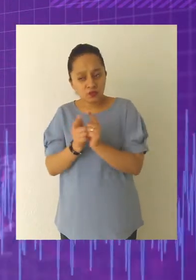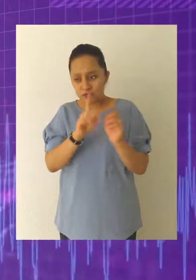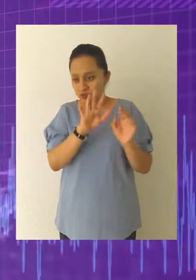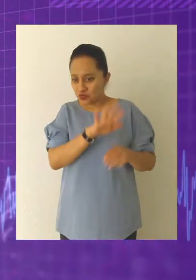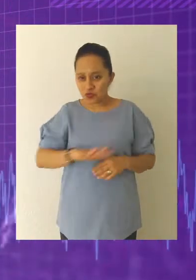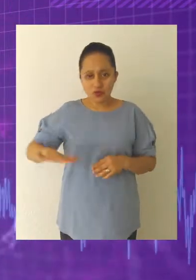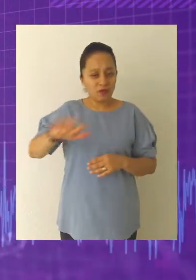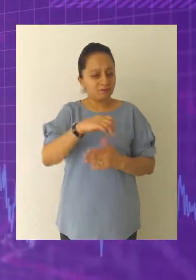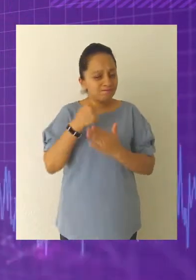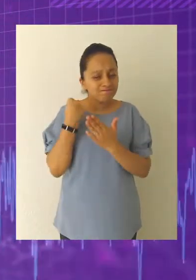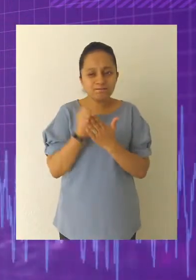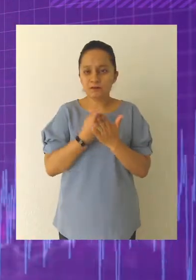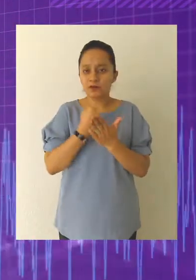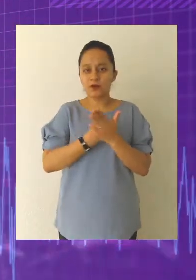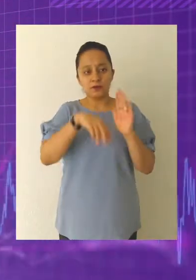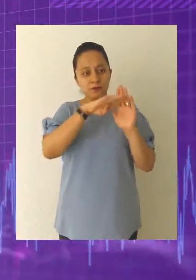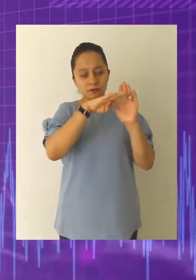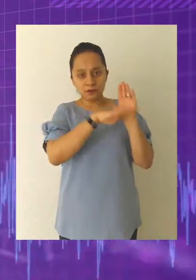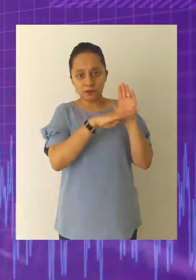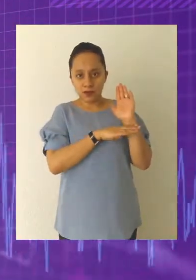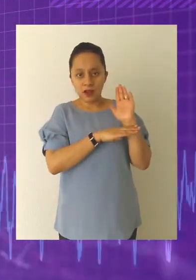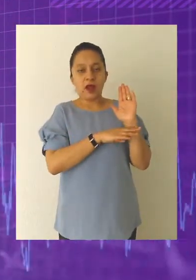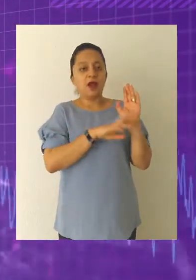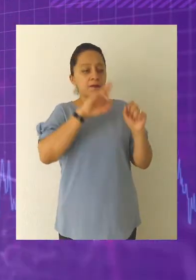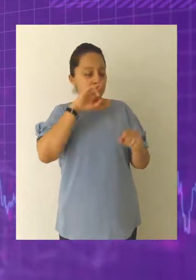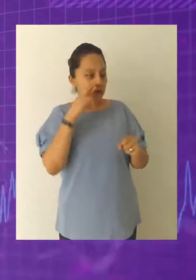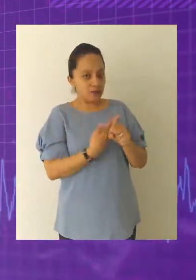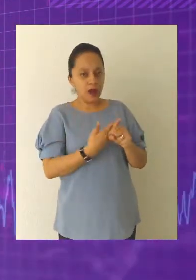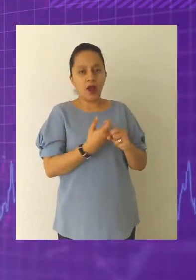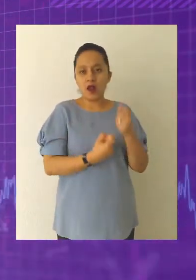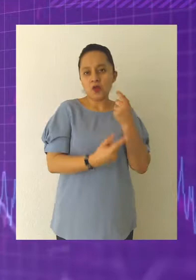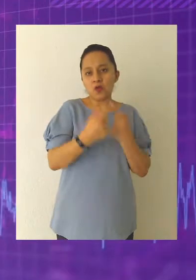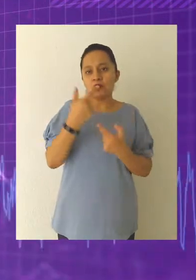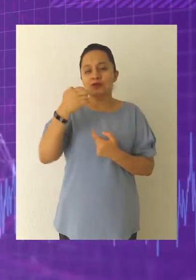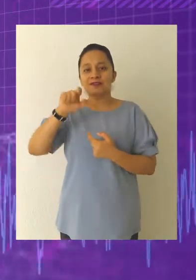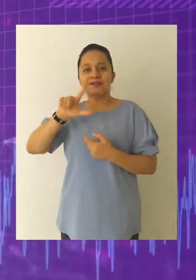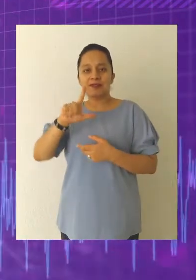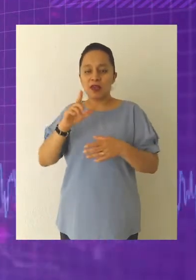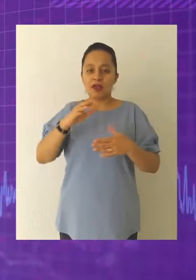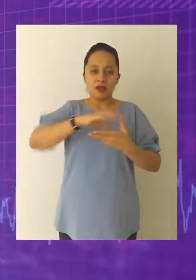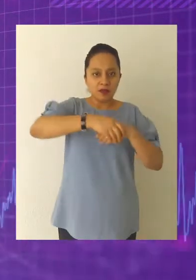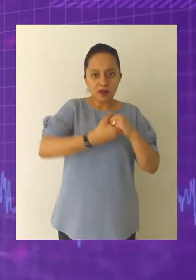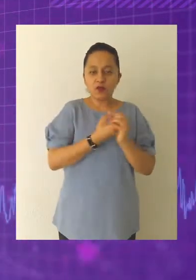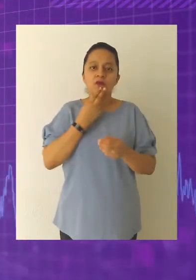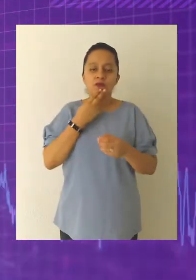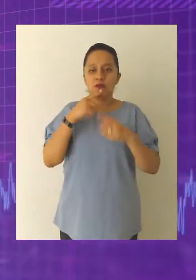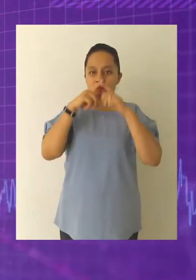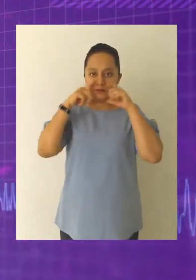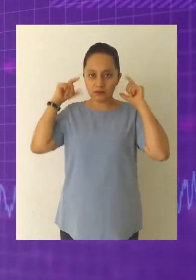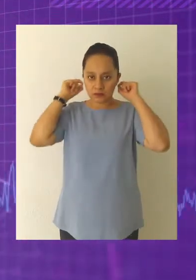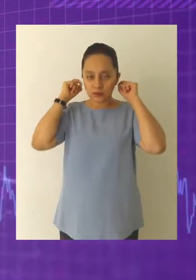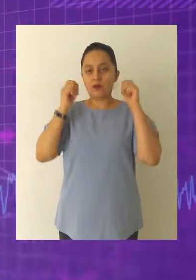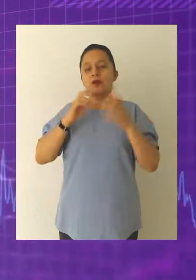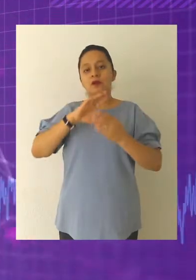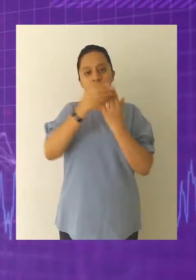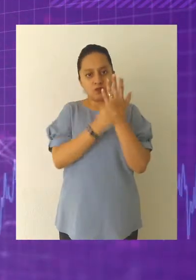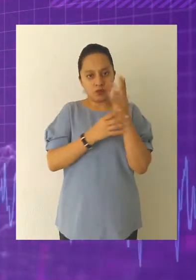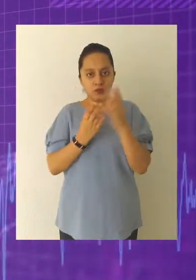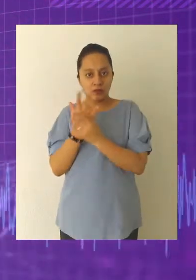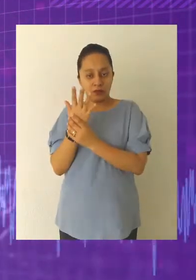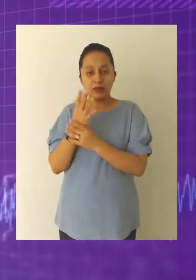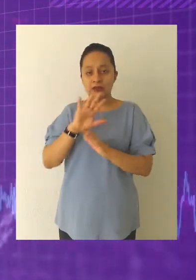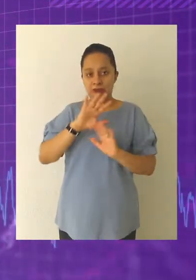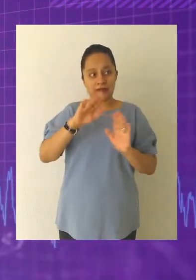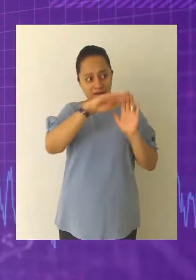gasolinero a la medida de sus posibilidades está brindando lo mejor para darle seguridad al cliente